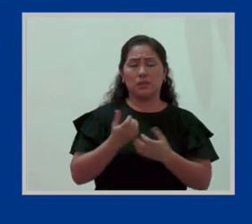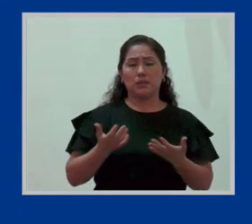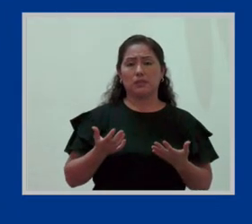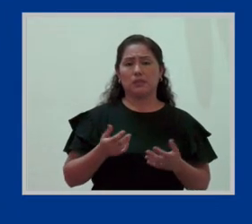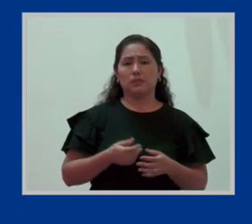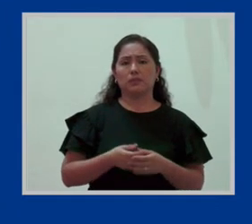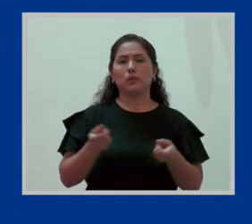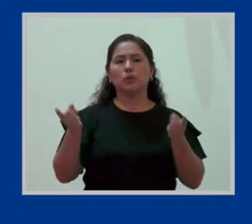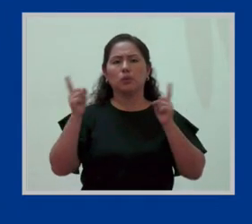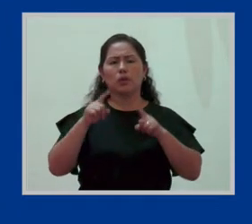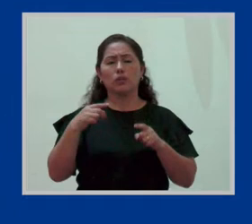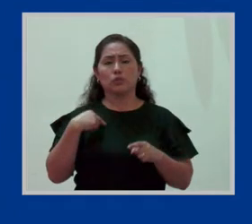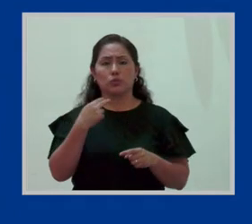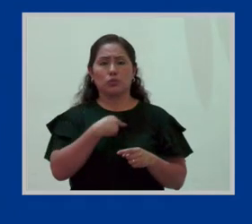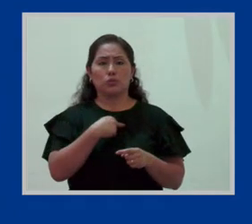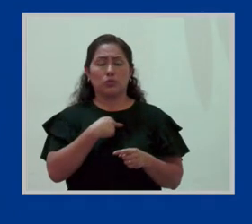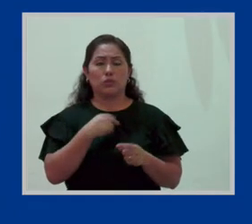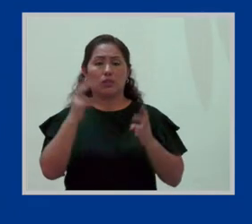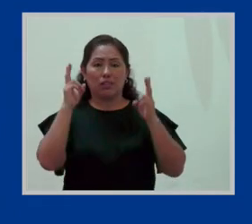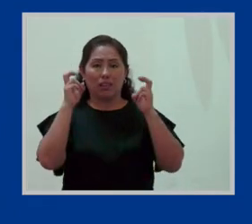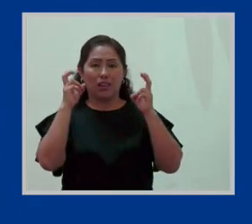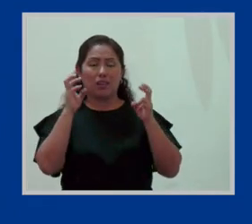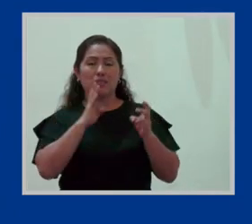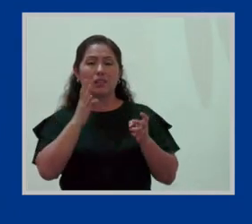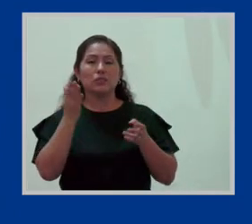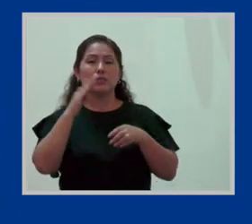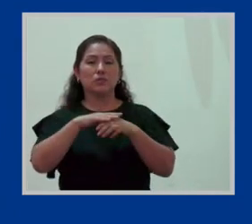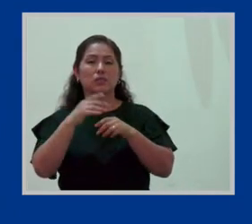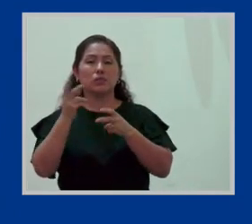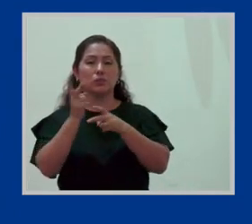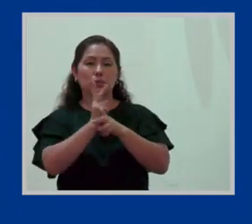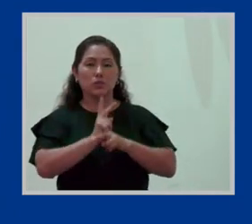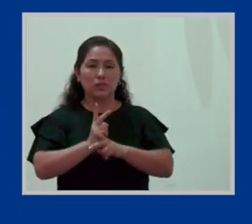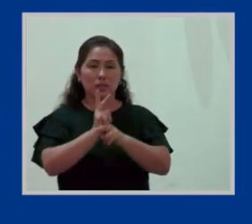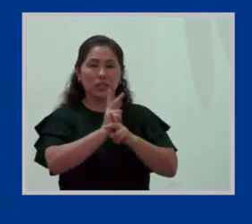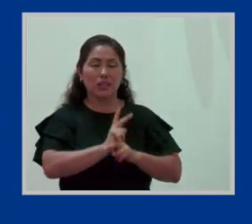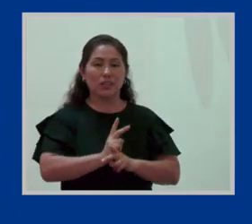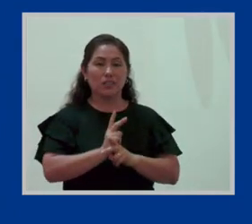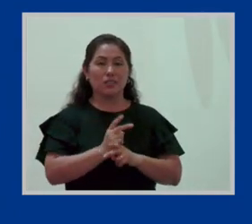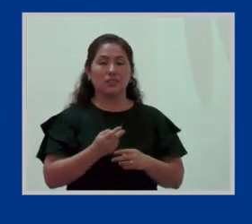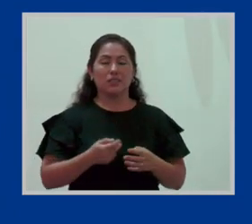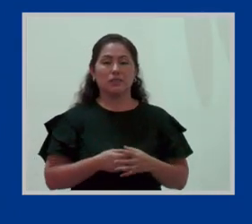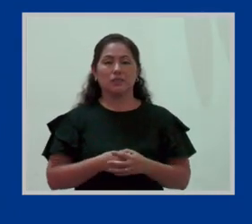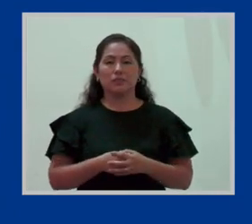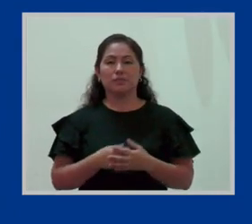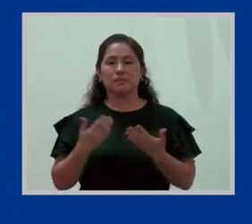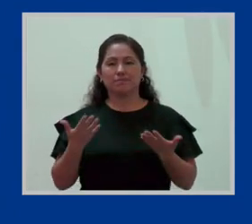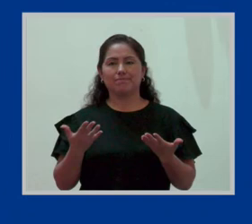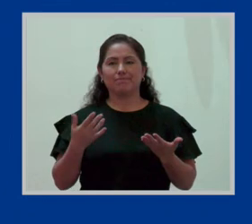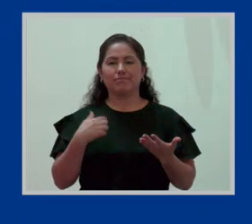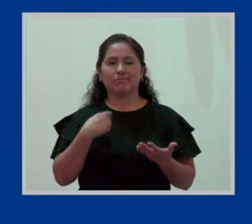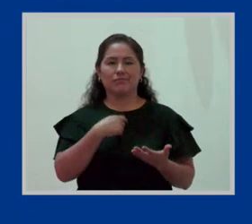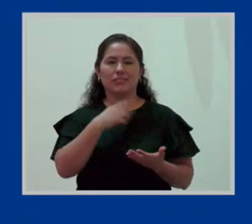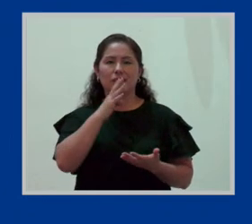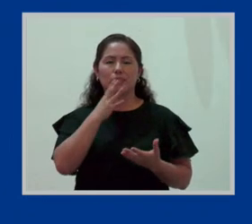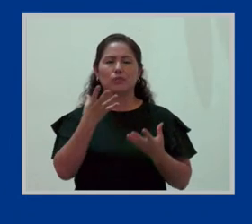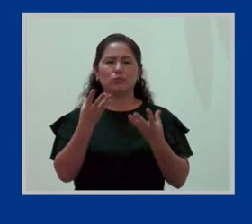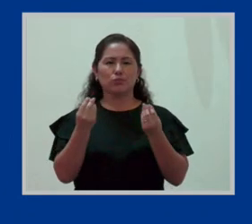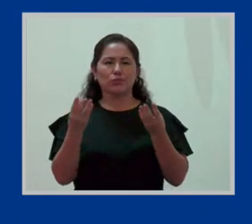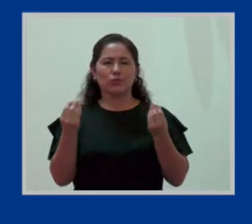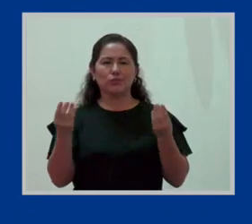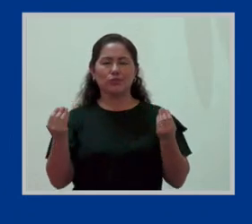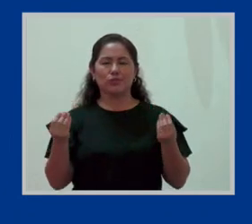cuando hablamos de los cuidados, y como se decía en la introducción a este seminario, pues hemos hablado mucho de